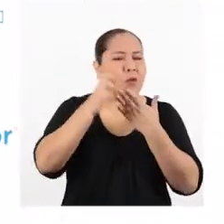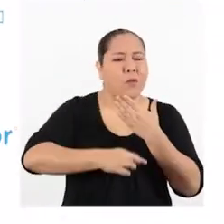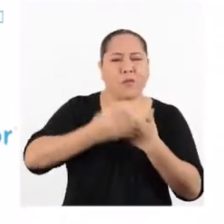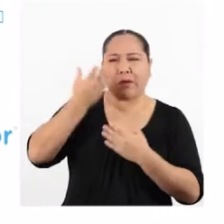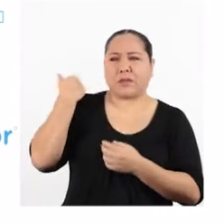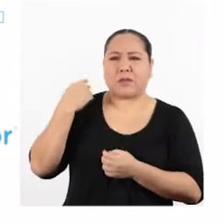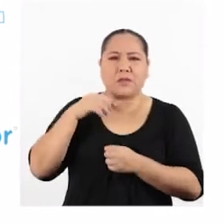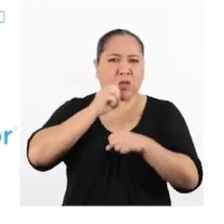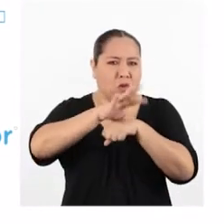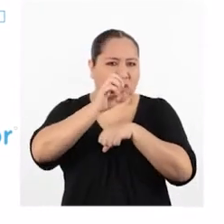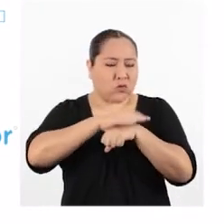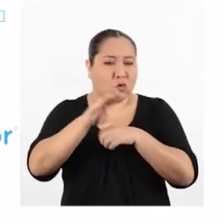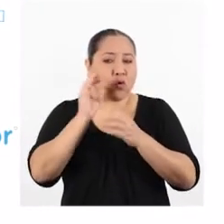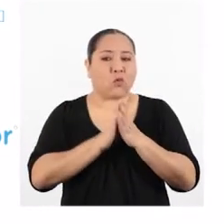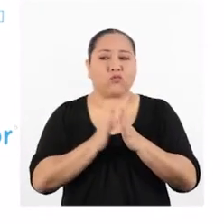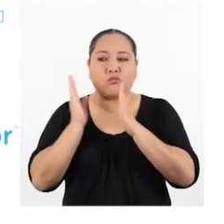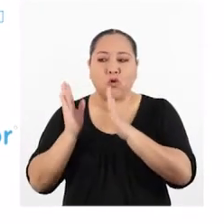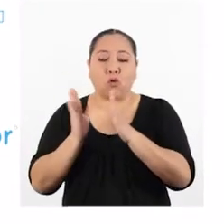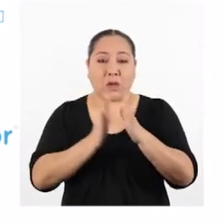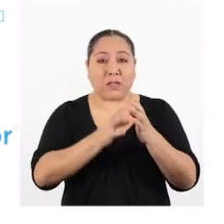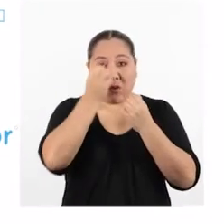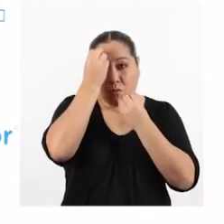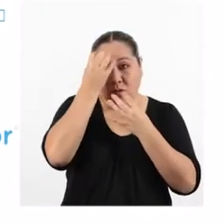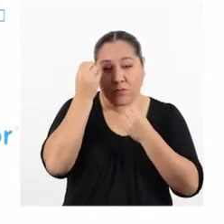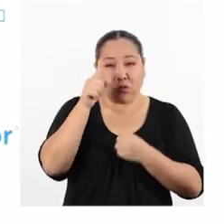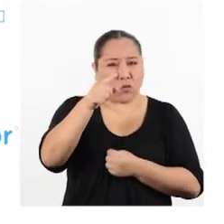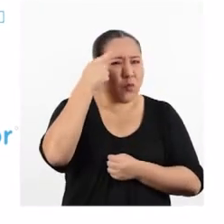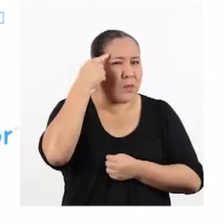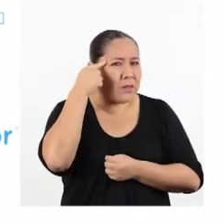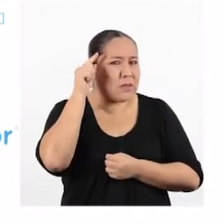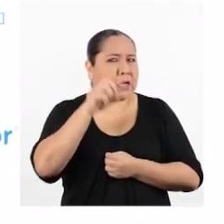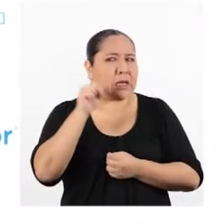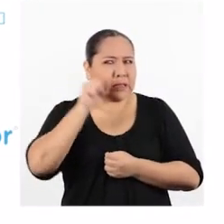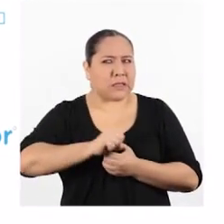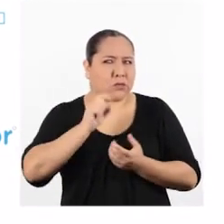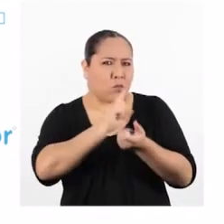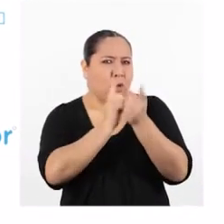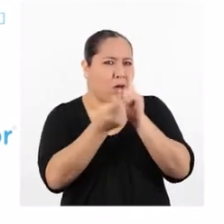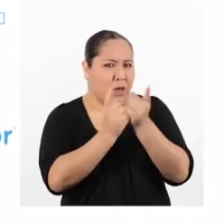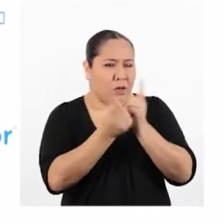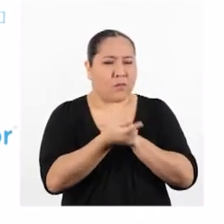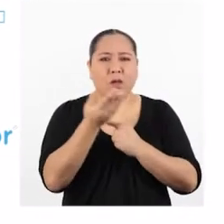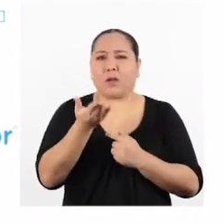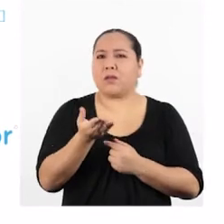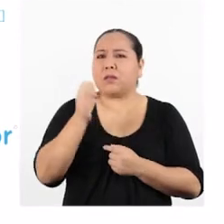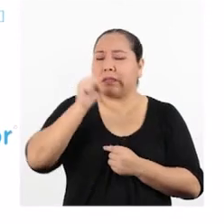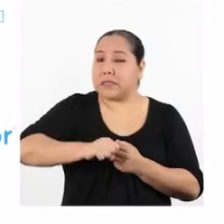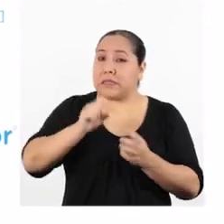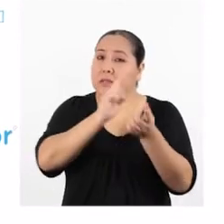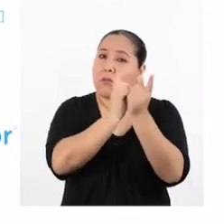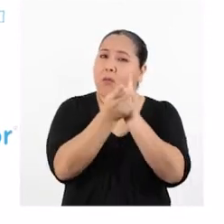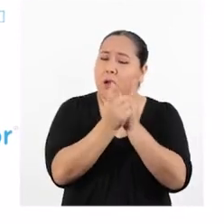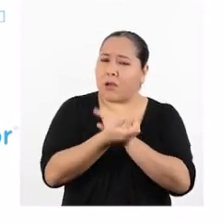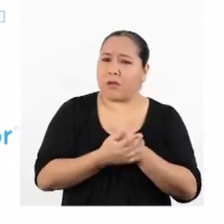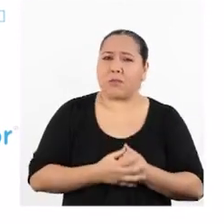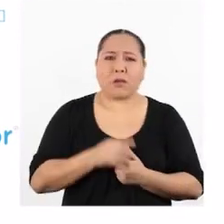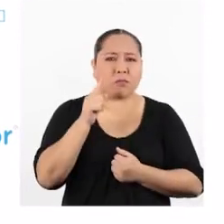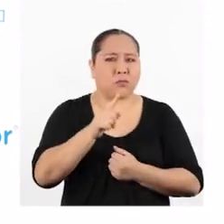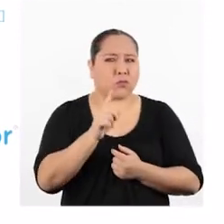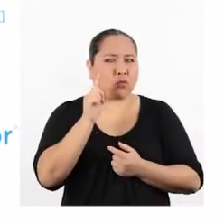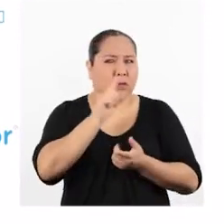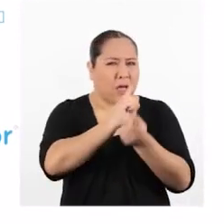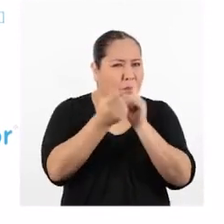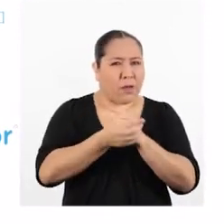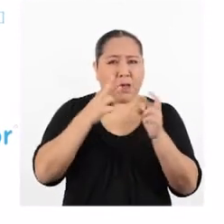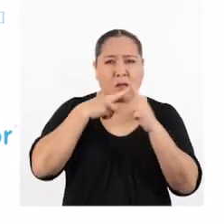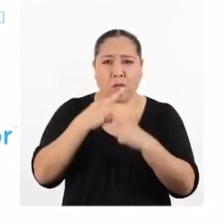se sugirió un organizador de datos. ¿Crees que se puede modificar? En caso de que se pueda modificar, ¿cambiarán